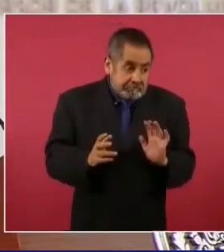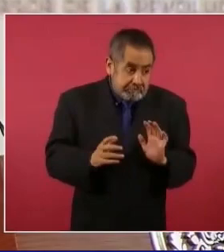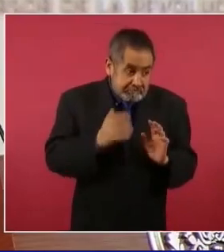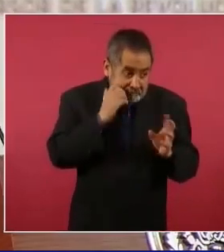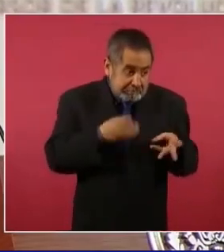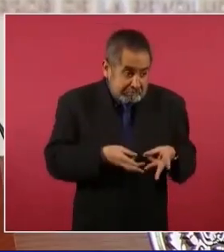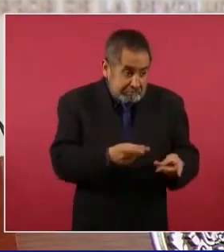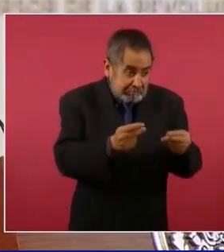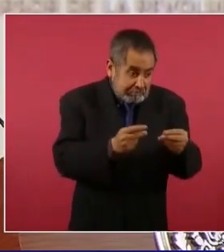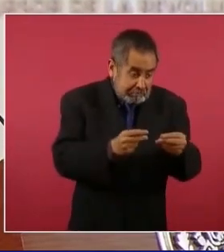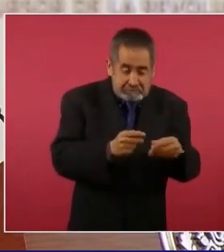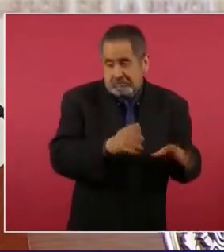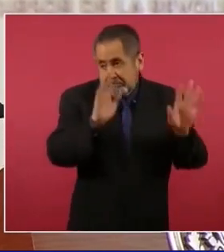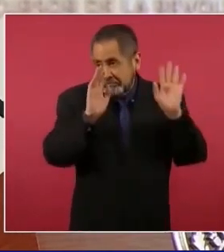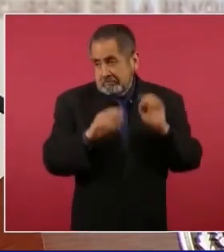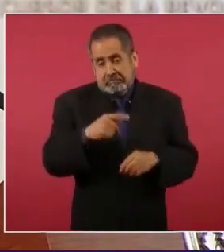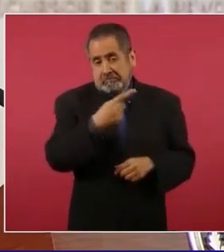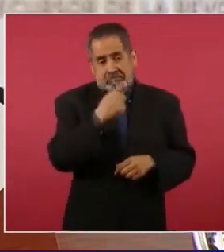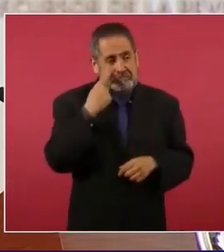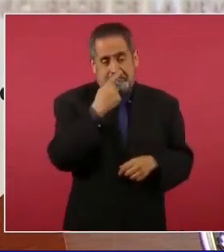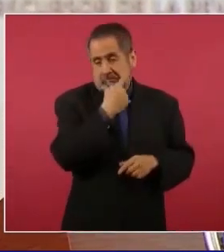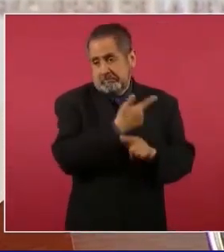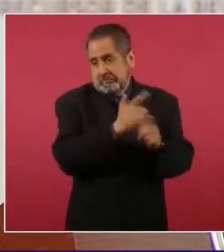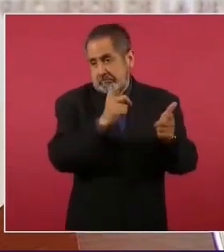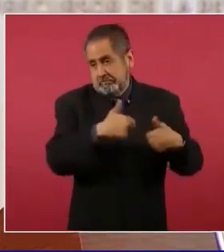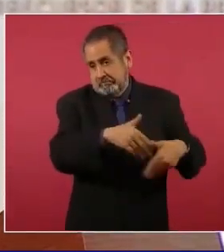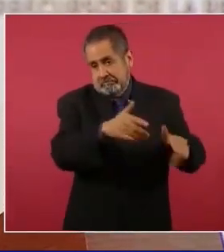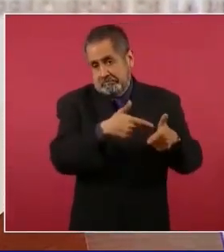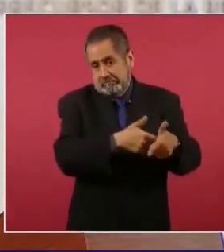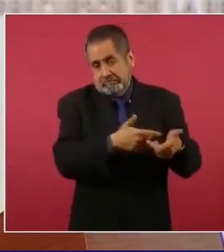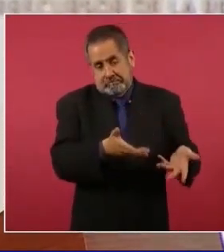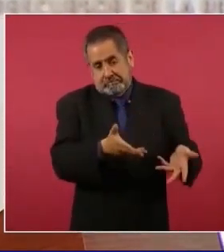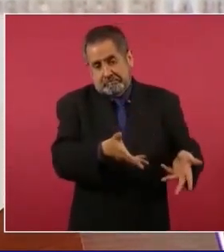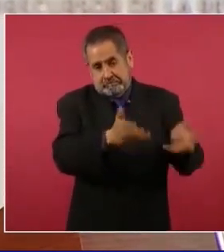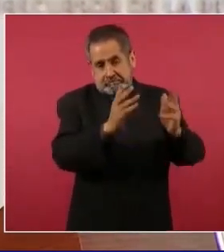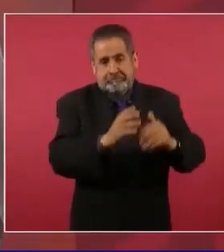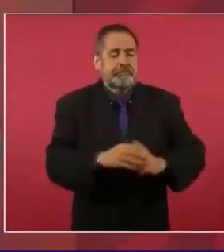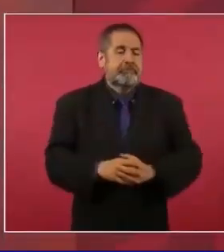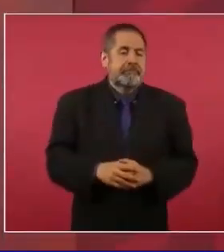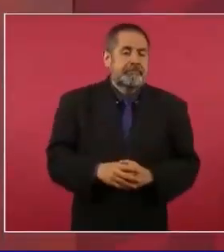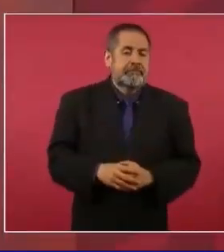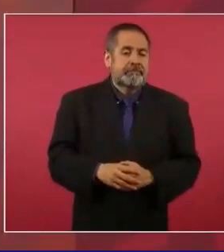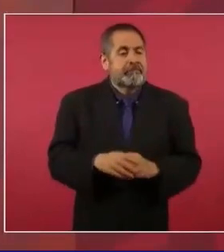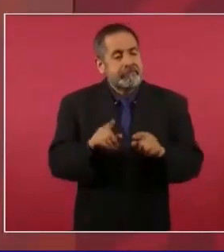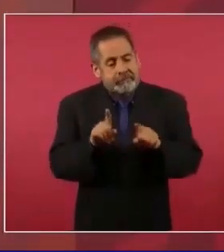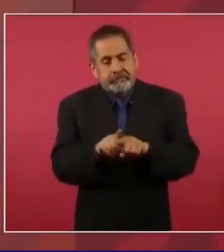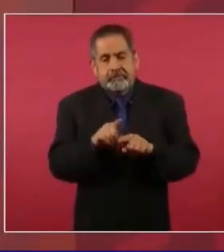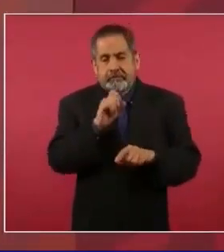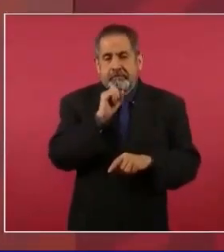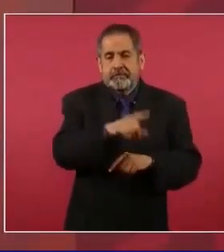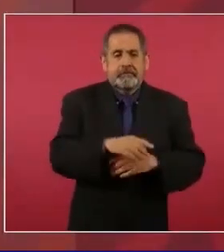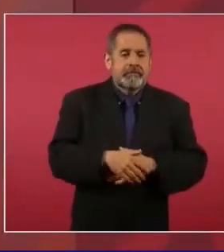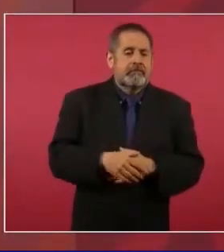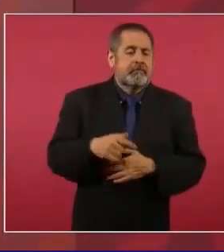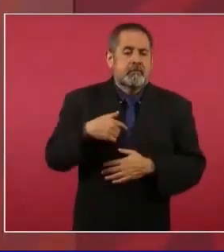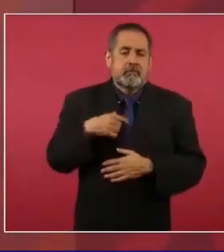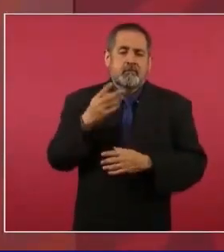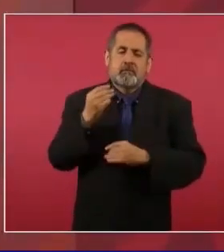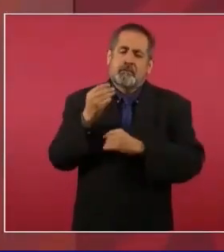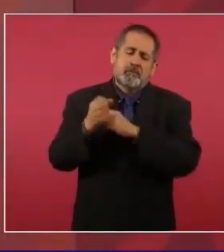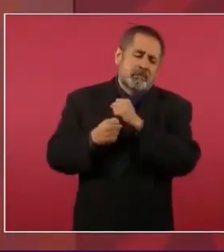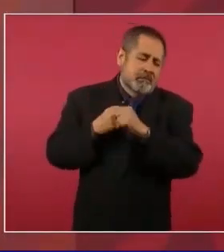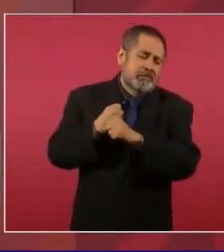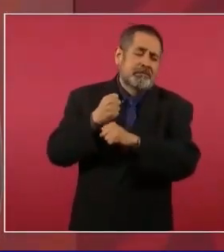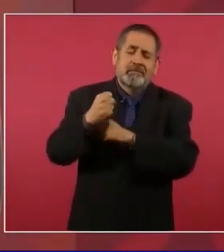y también llevo mucho tiempo en